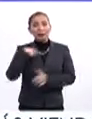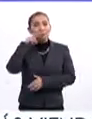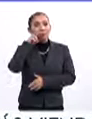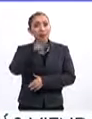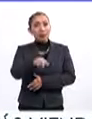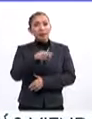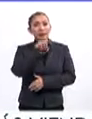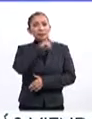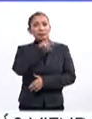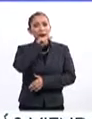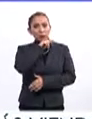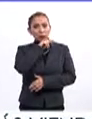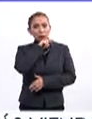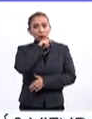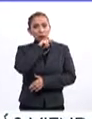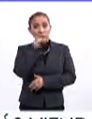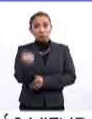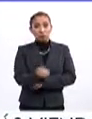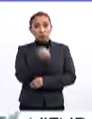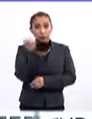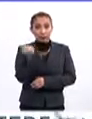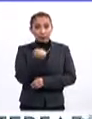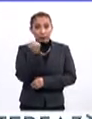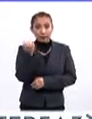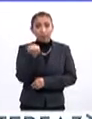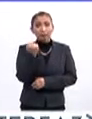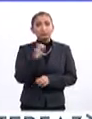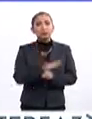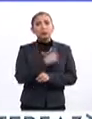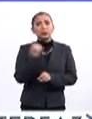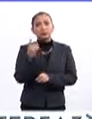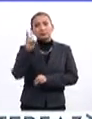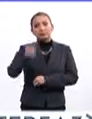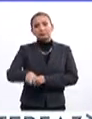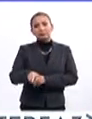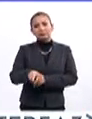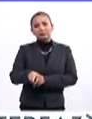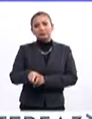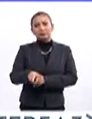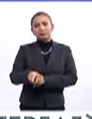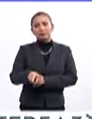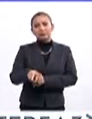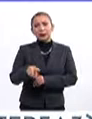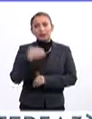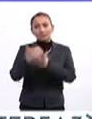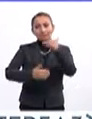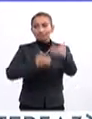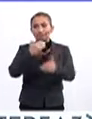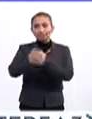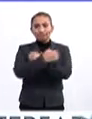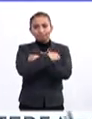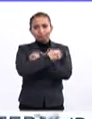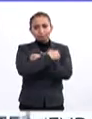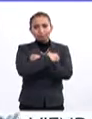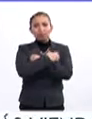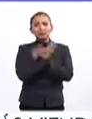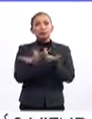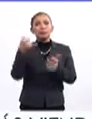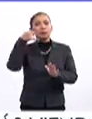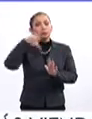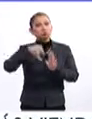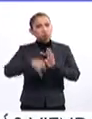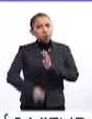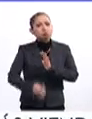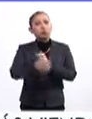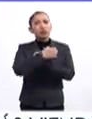vertiginosos, muy rápidos. Por fortuna, ¿por qué? Porque sin duda alguna el desarrollo educativo, la profundidad